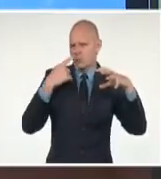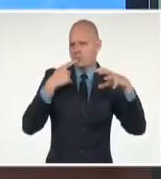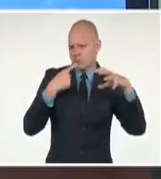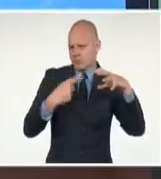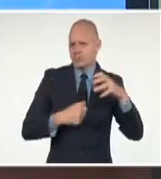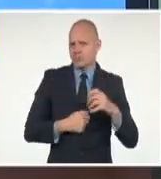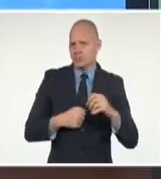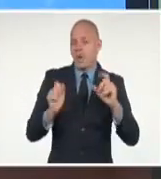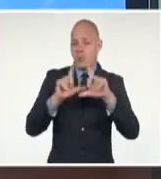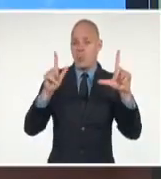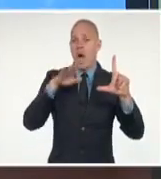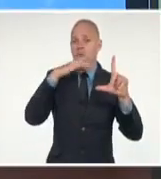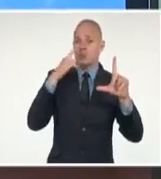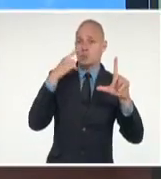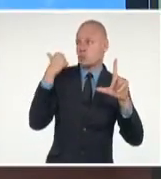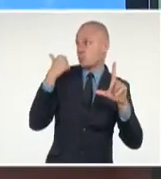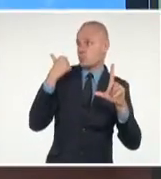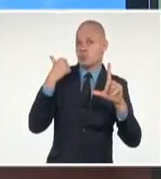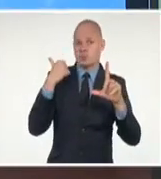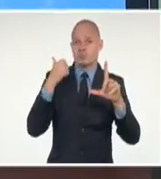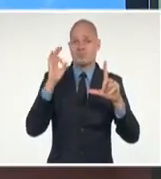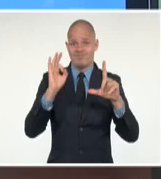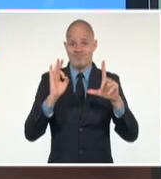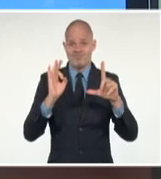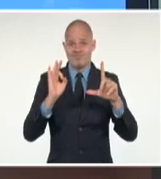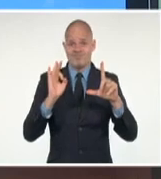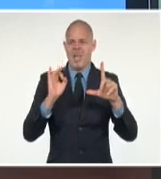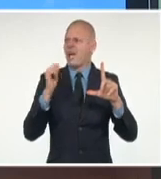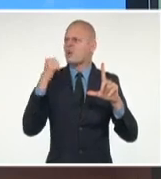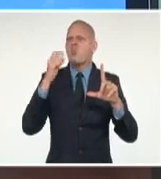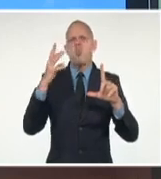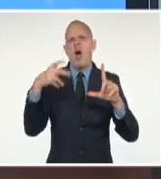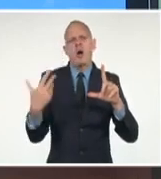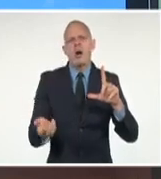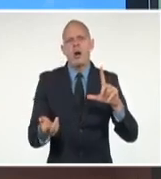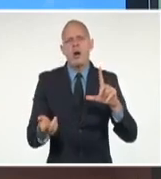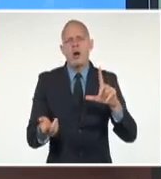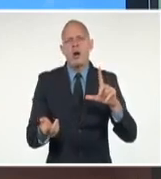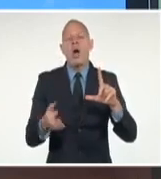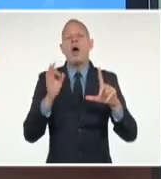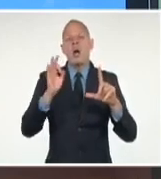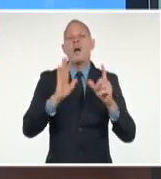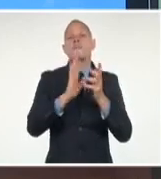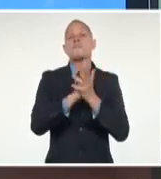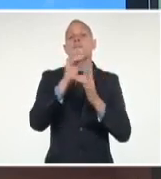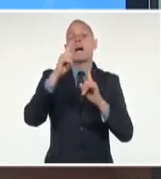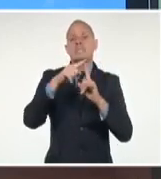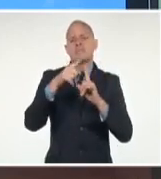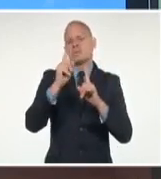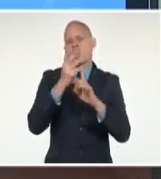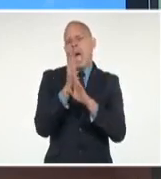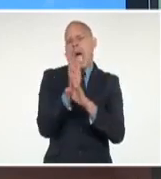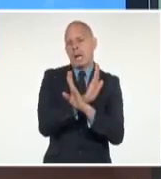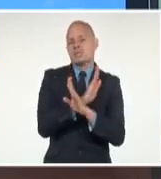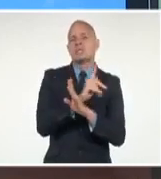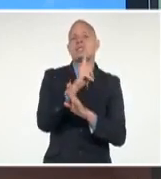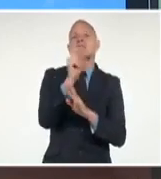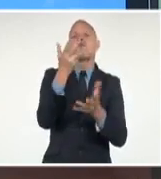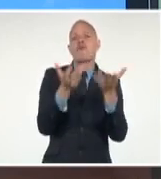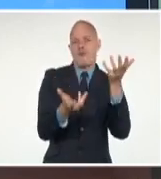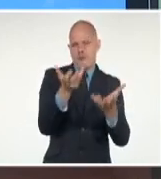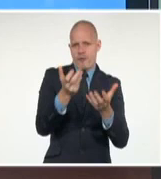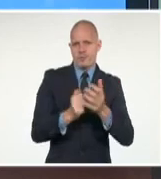Mírenlo aquí. Estos son fundamentalmente ocurridos en la provincia de Cienfuegos. Pero hubo